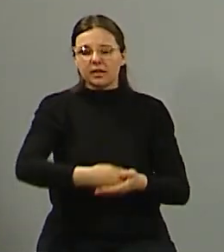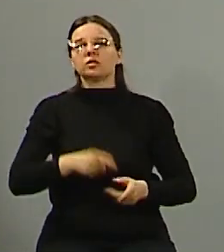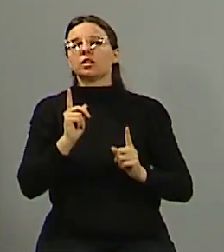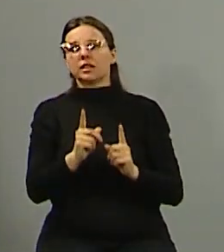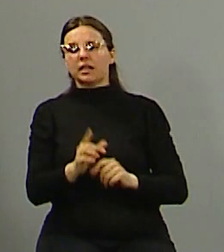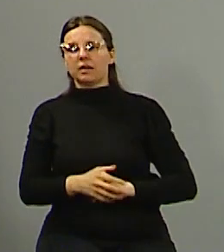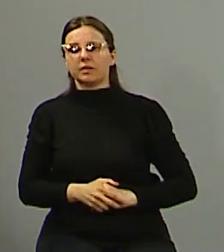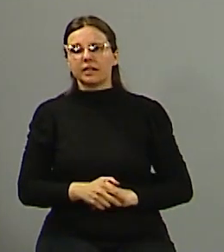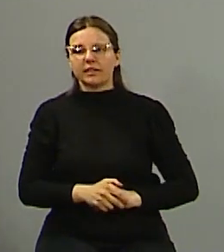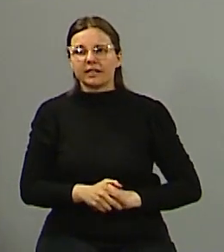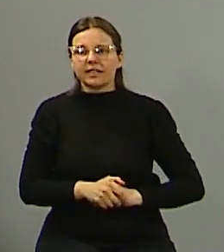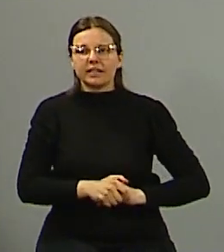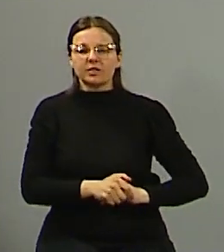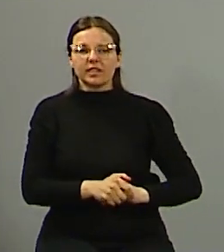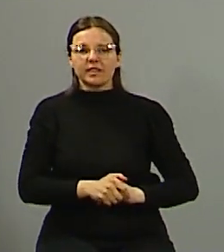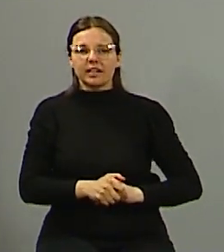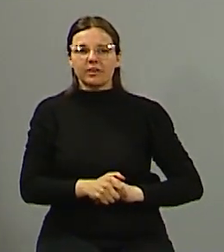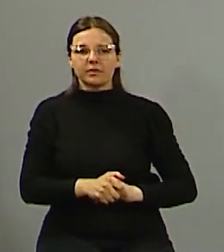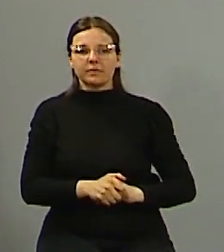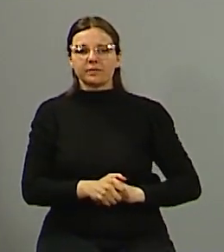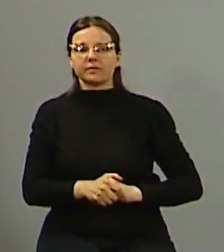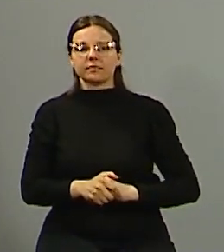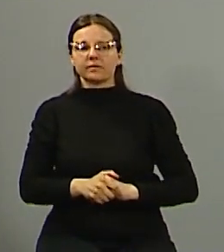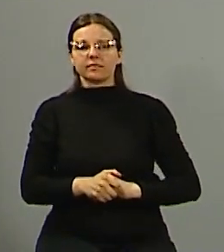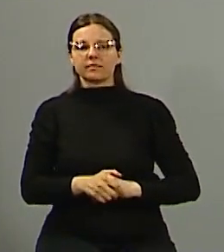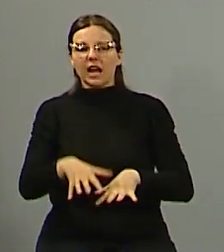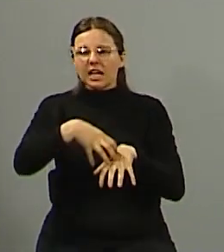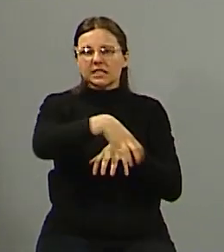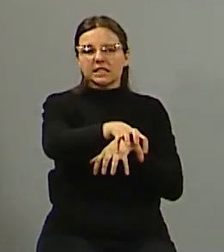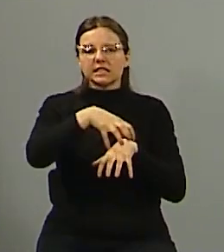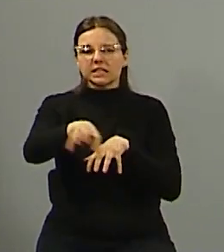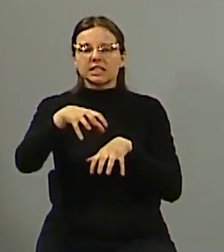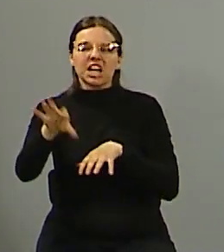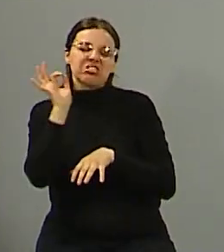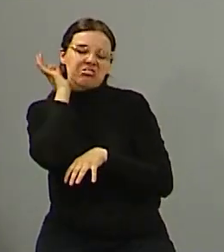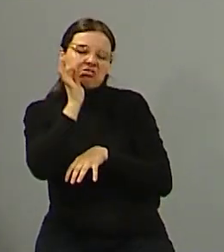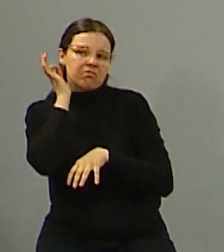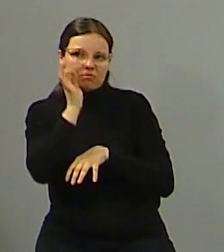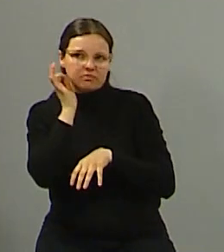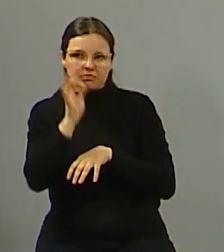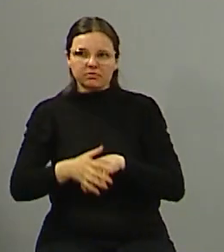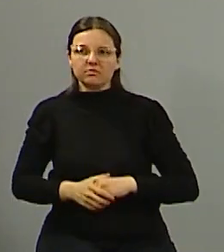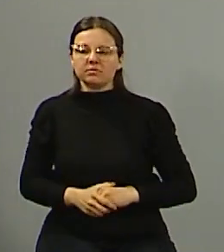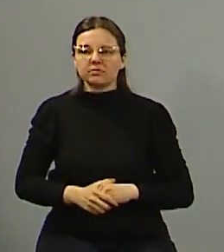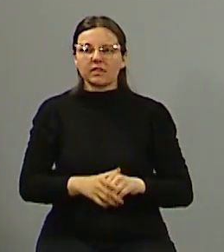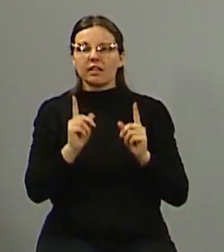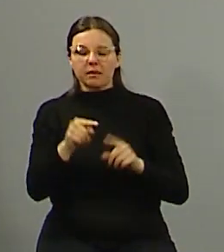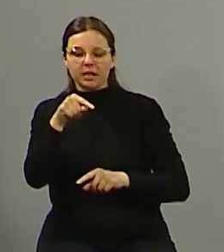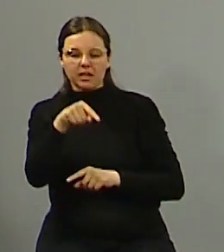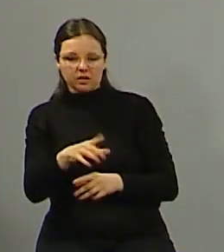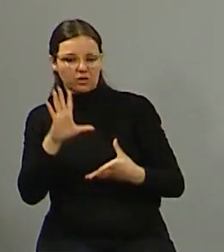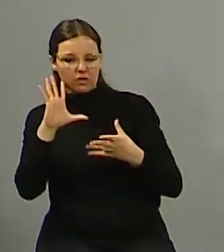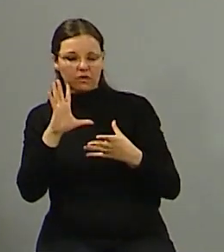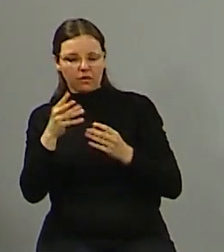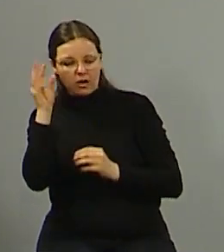hay que trabajarlo de una manera distinta o sea se ha venido trabajando bien de manera controlada pero hay que empezar a verlo eso como un recurso